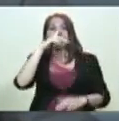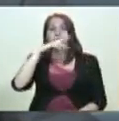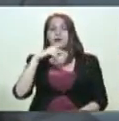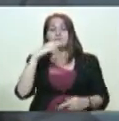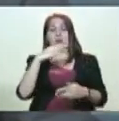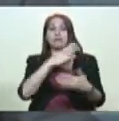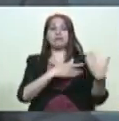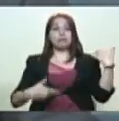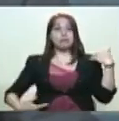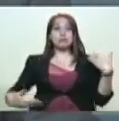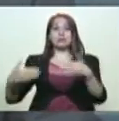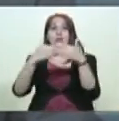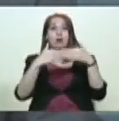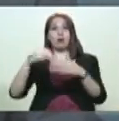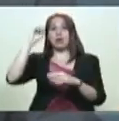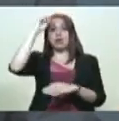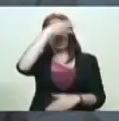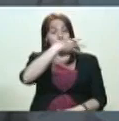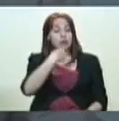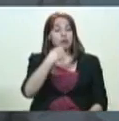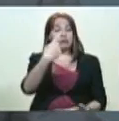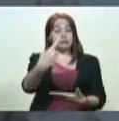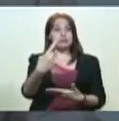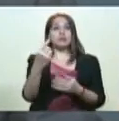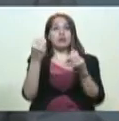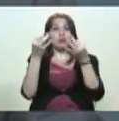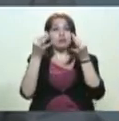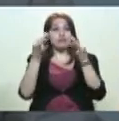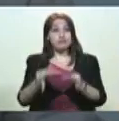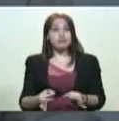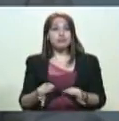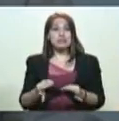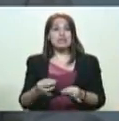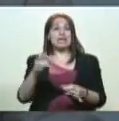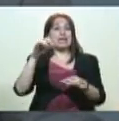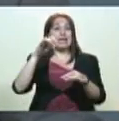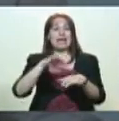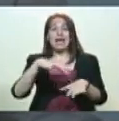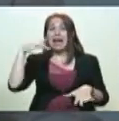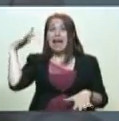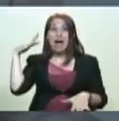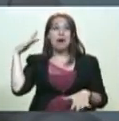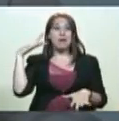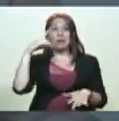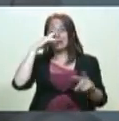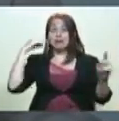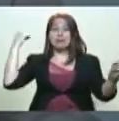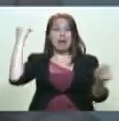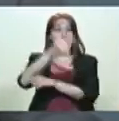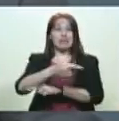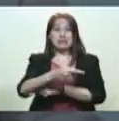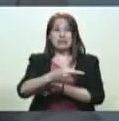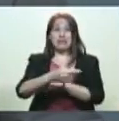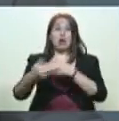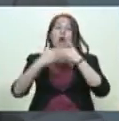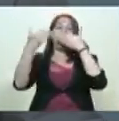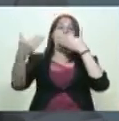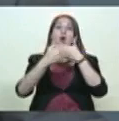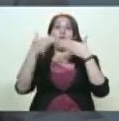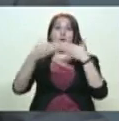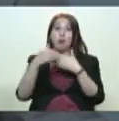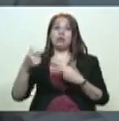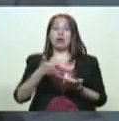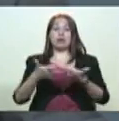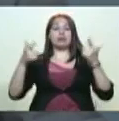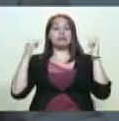de los Estados Unidos de América, Donald Trump, que, insisto, es la más grave amenaza jamás proferida contra la soberanía